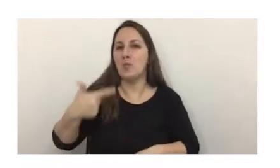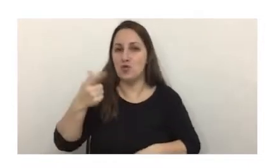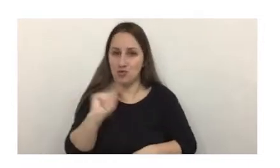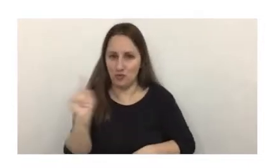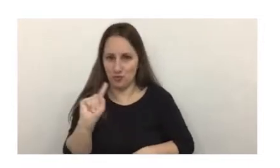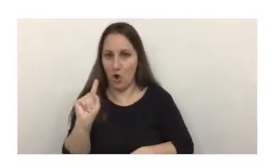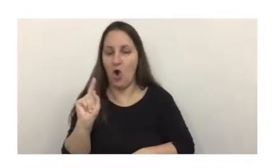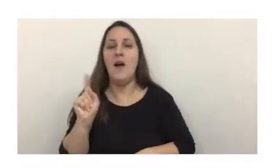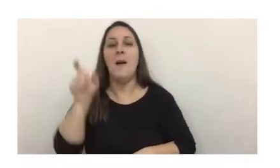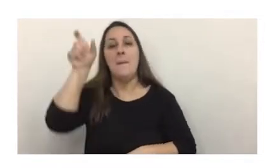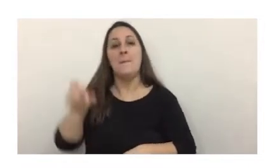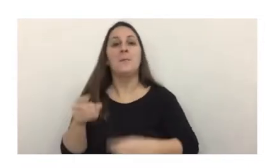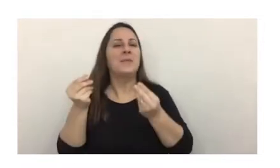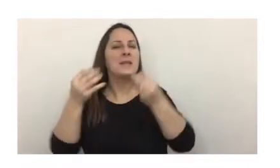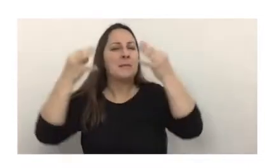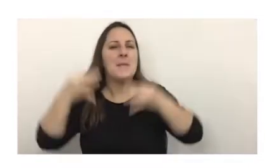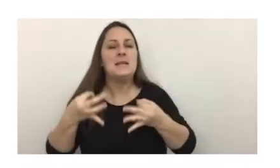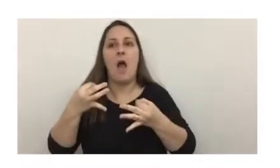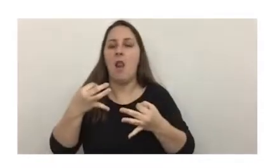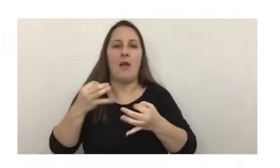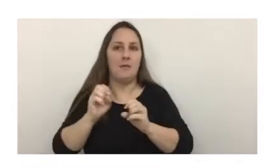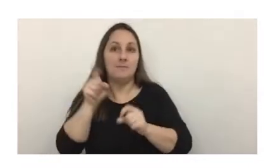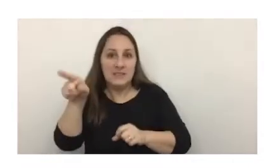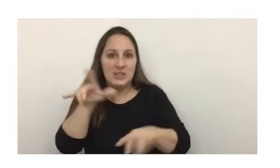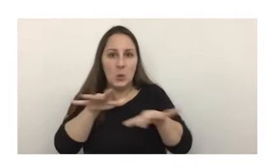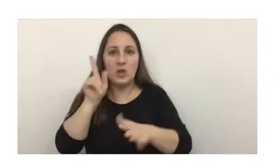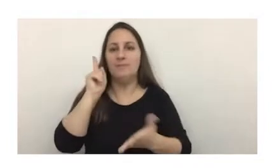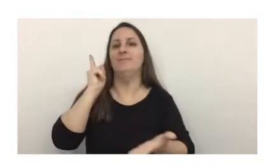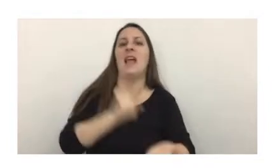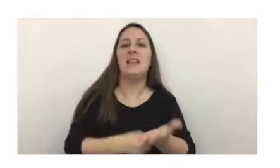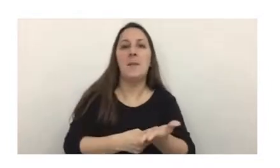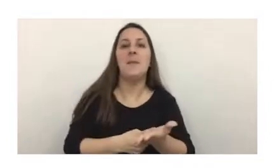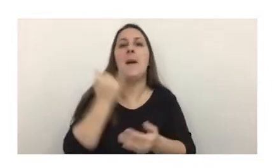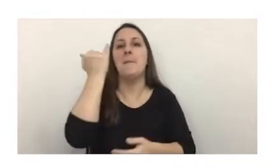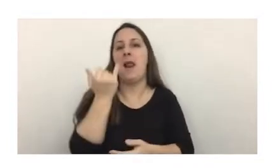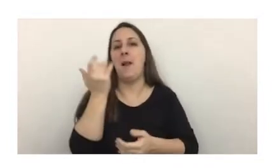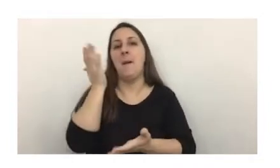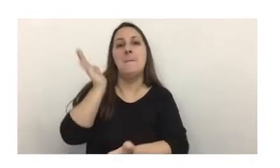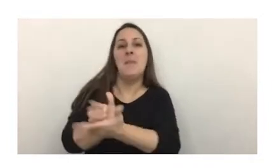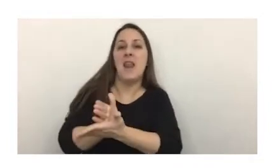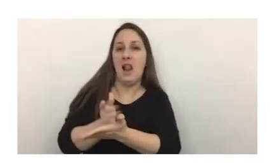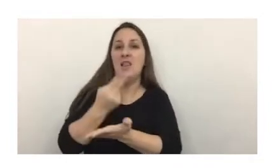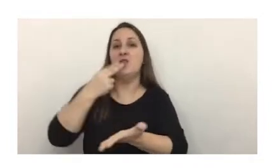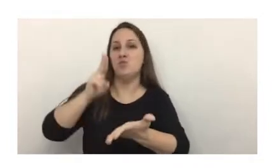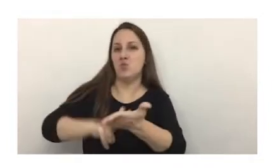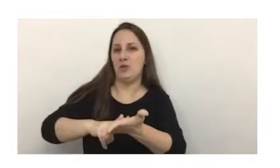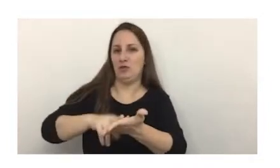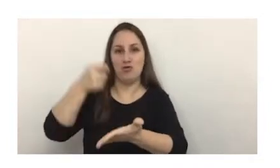especial del sujeto es determinante para la existencia del tipo penal de evasión tributaria